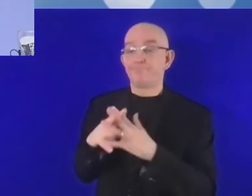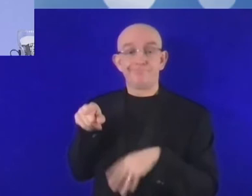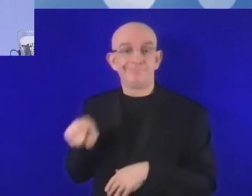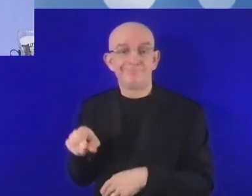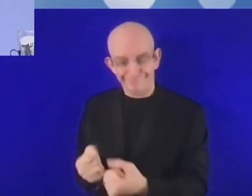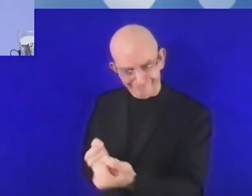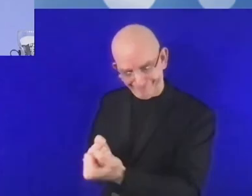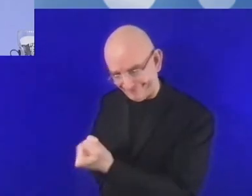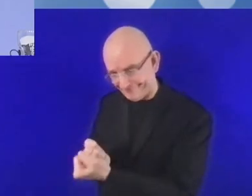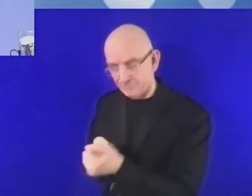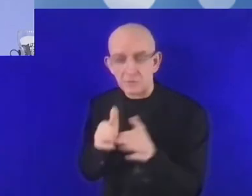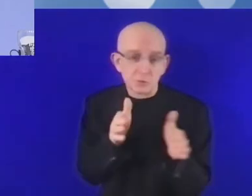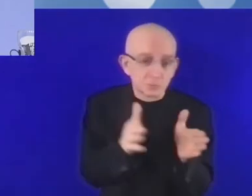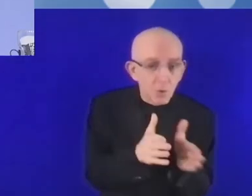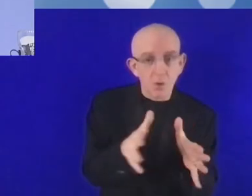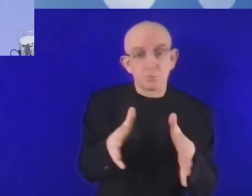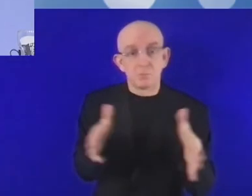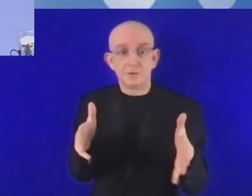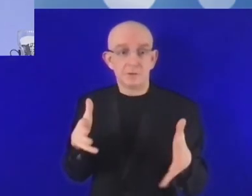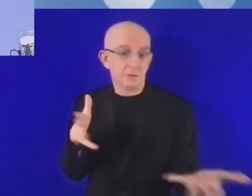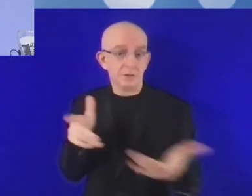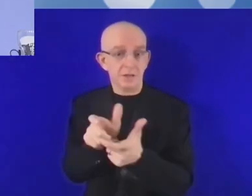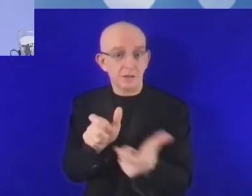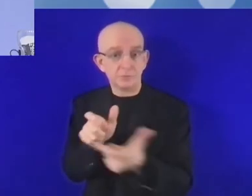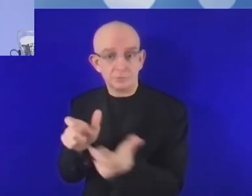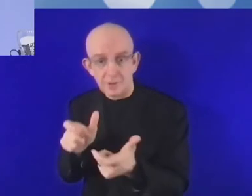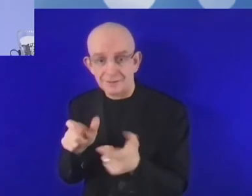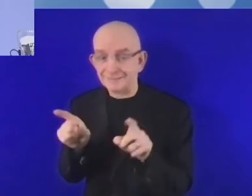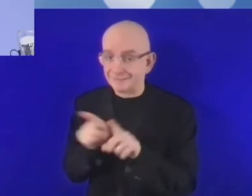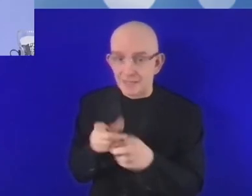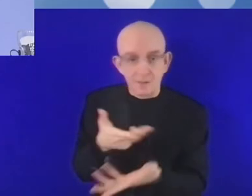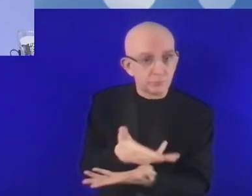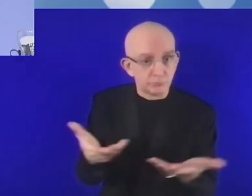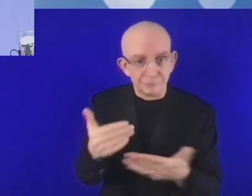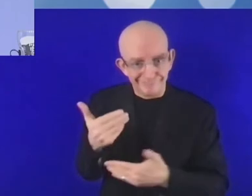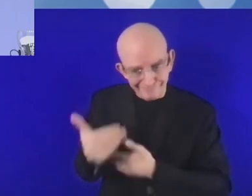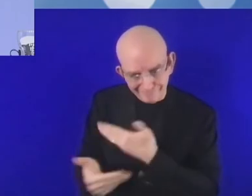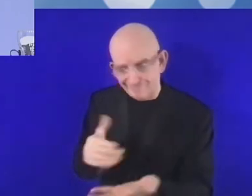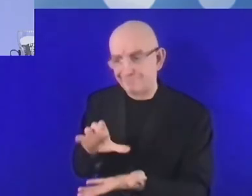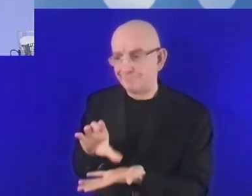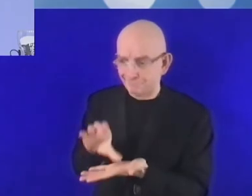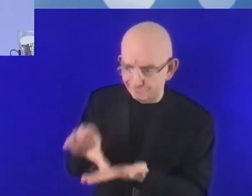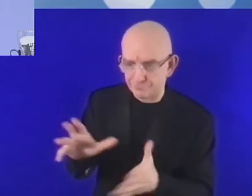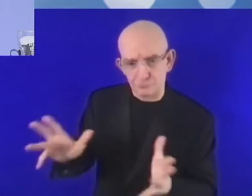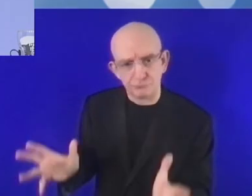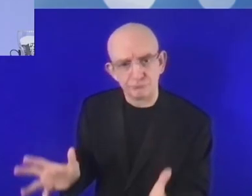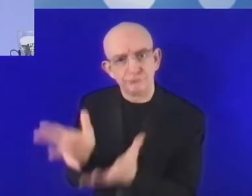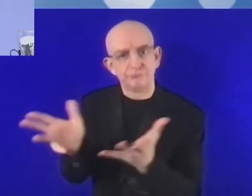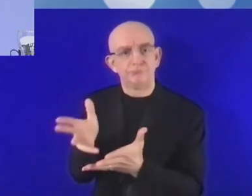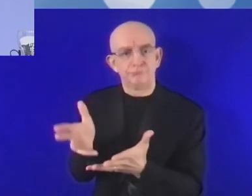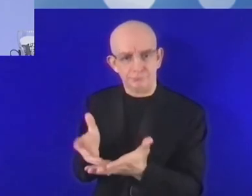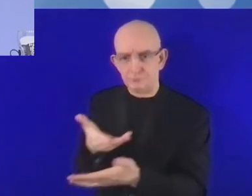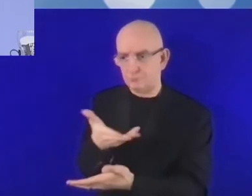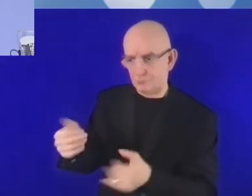pymes, las startups y las microempresas tienen que comprender cuáles son los